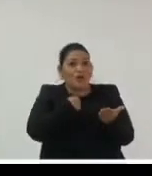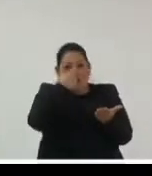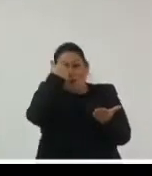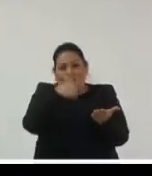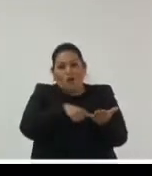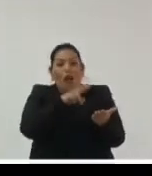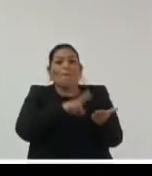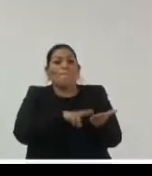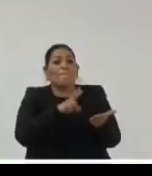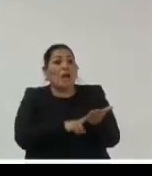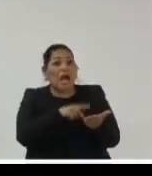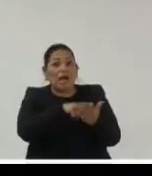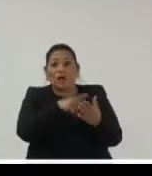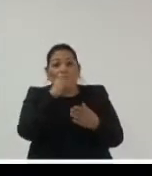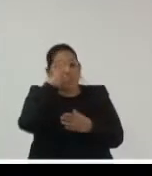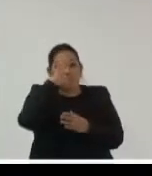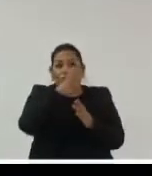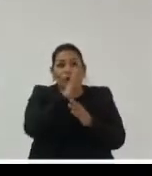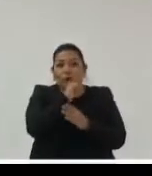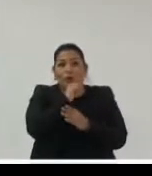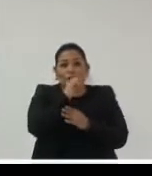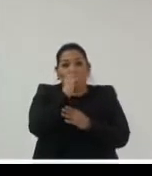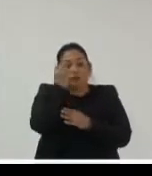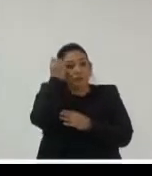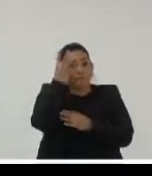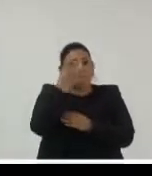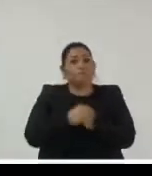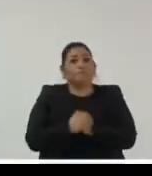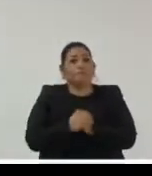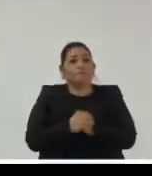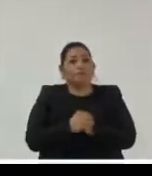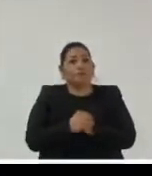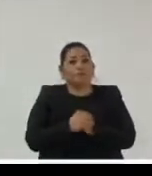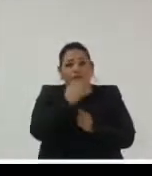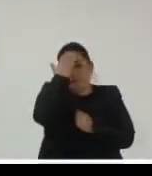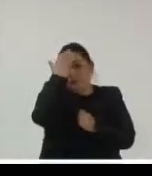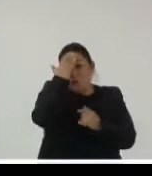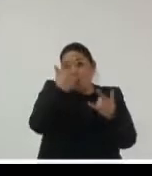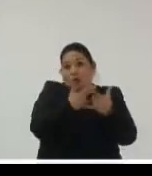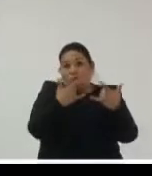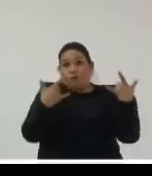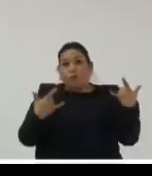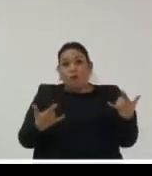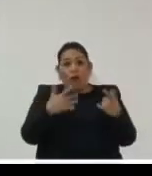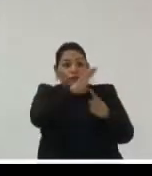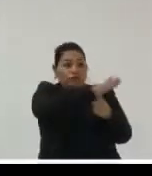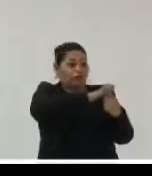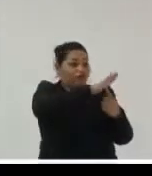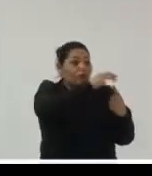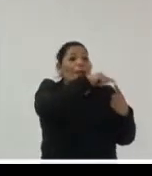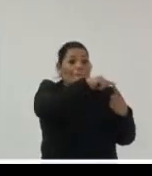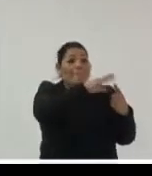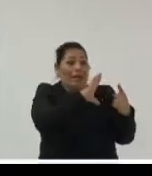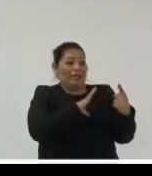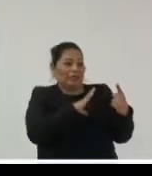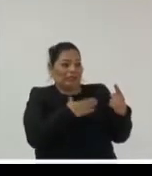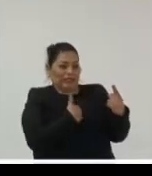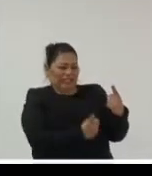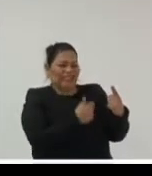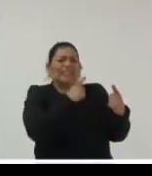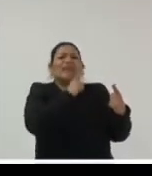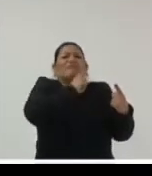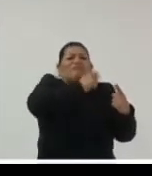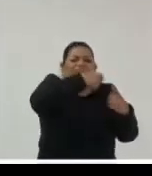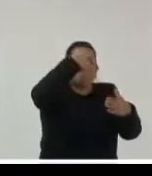valor verdad que no podemos olvidar del tema histórico y es que conocer los eventos históricos y su contexto sin duda alguna permite entender mejor las preguntas